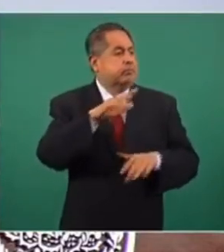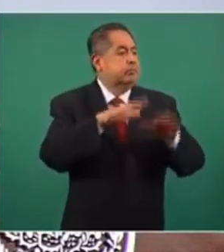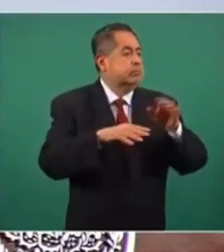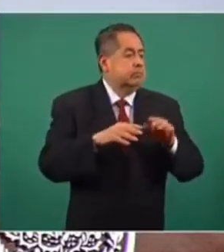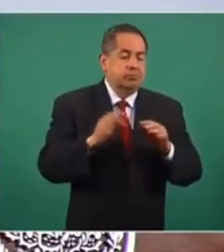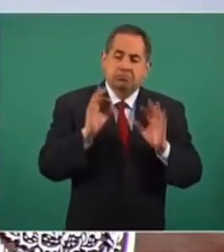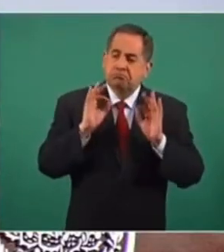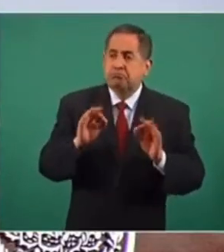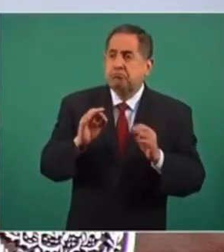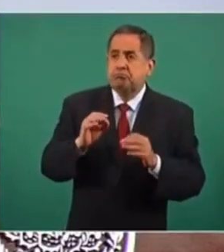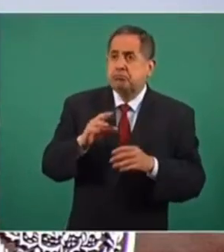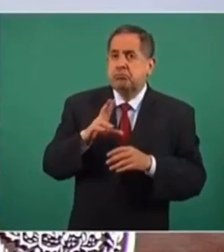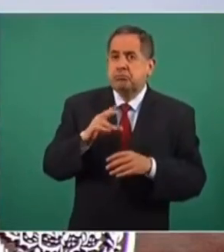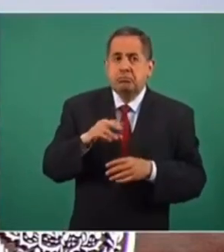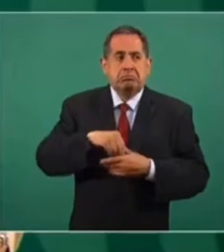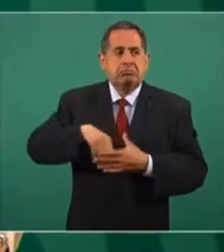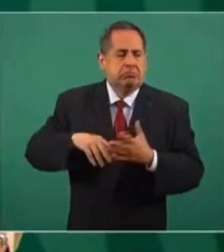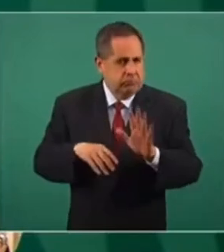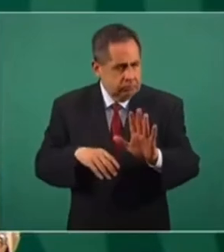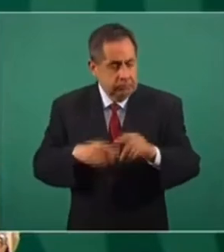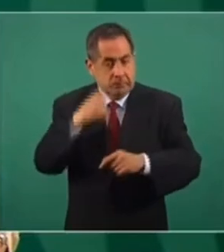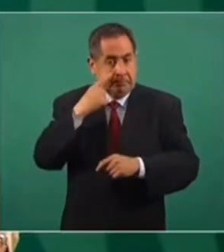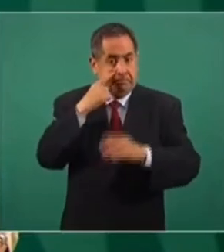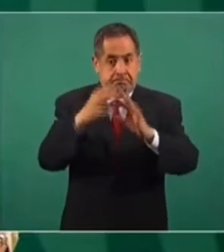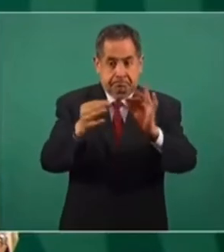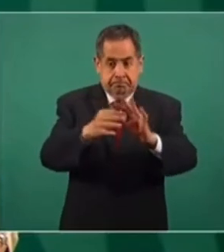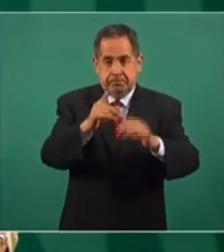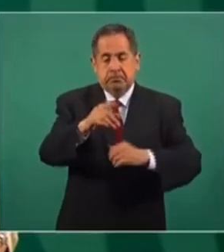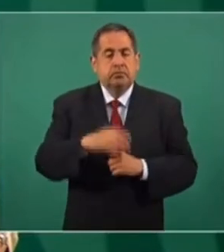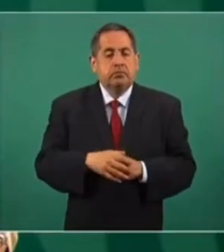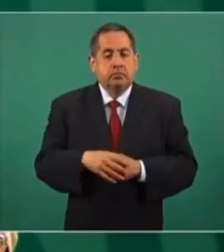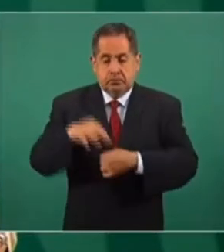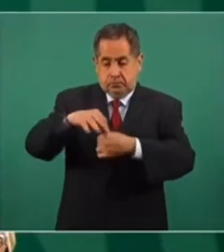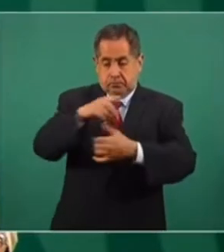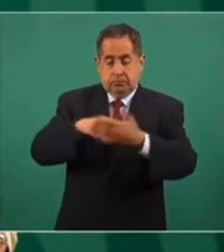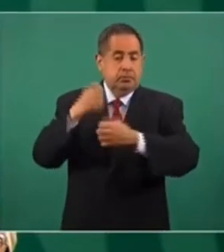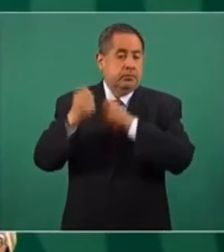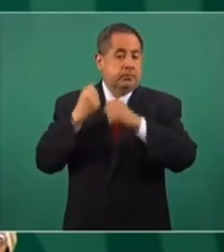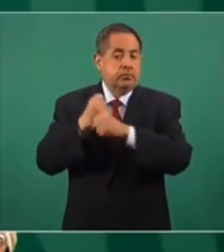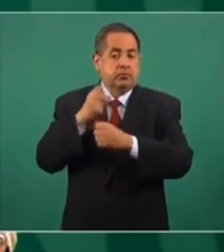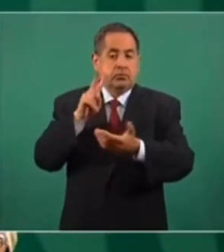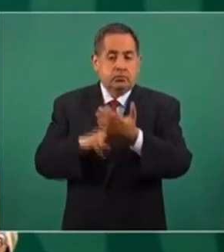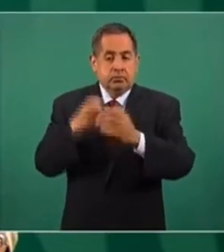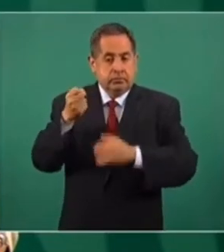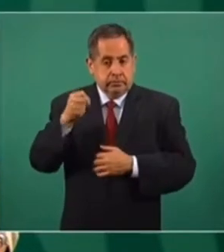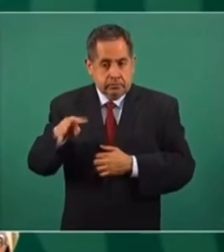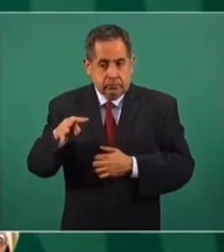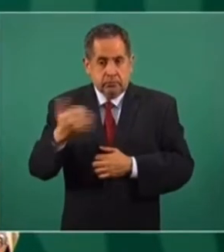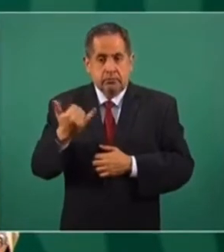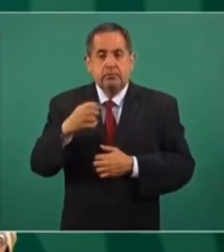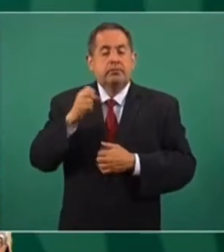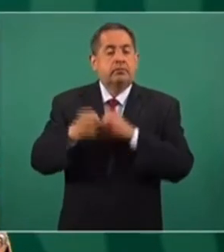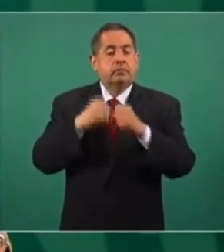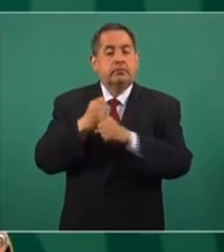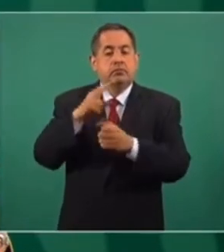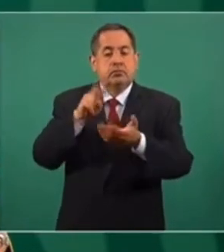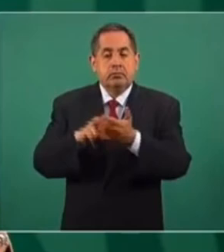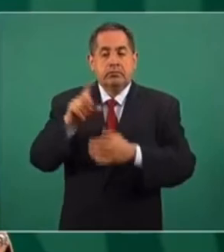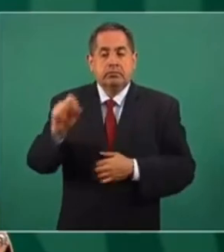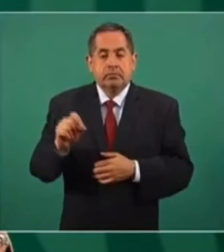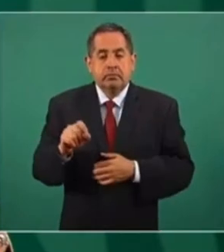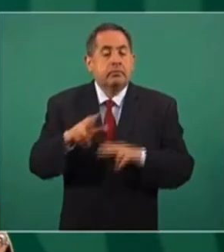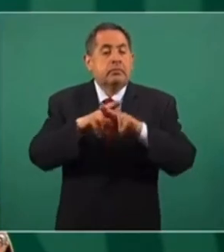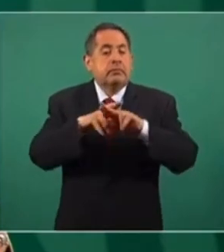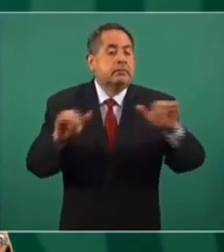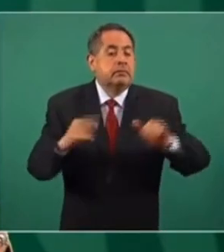dicen, en los procesos electorales de 2019 y en los procesos de 2020 no hubo una sola